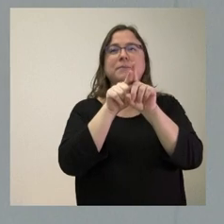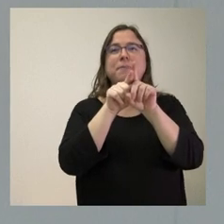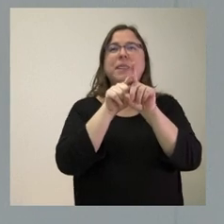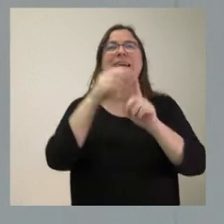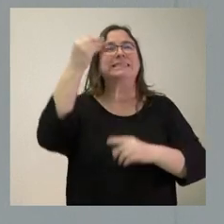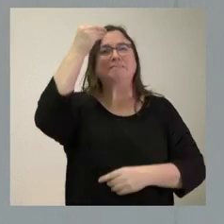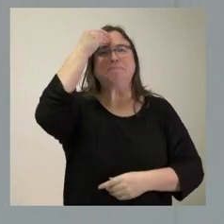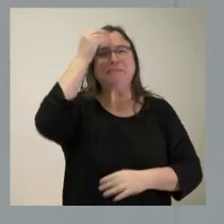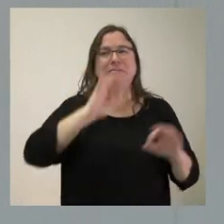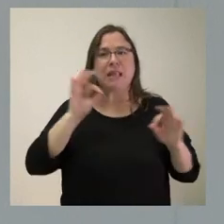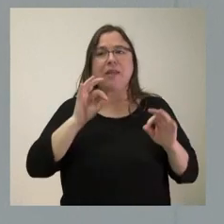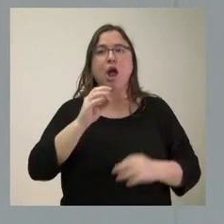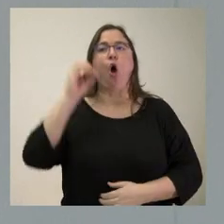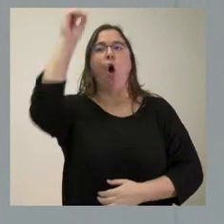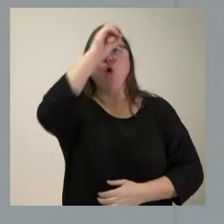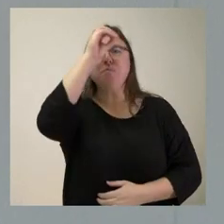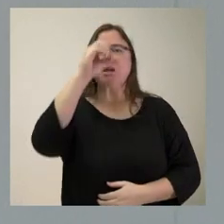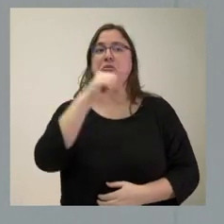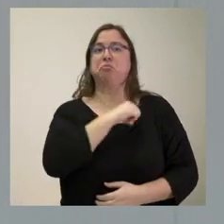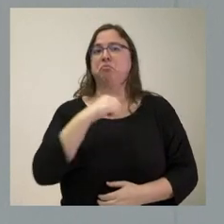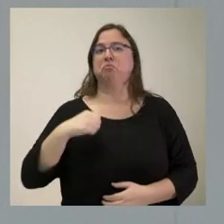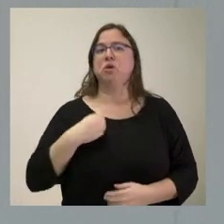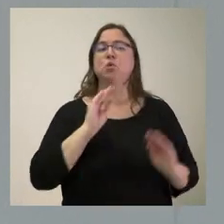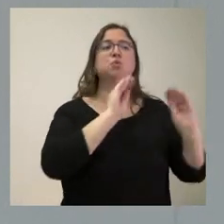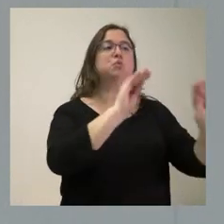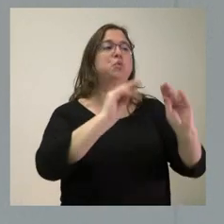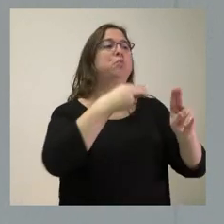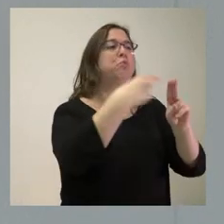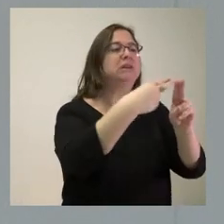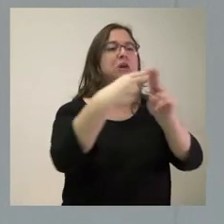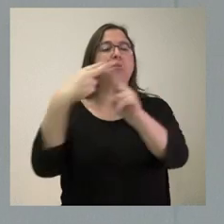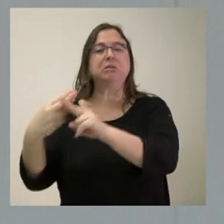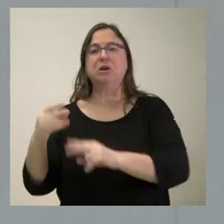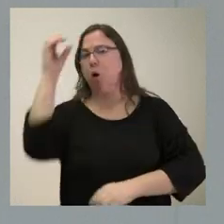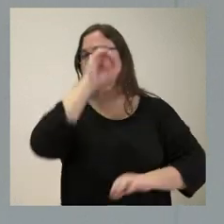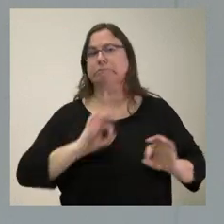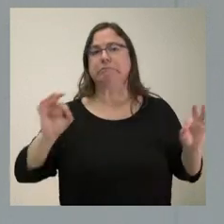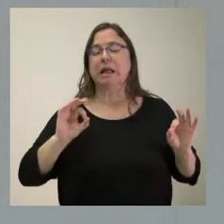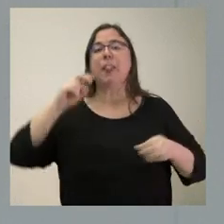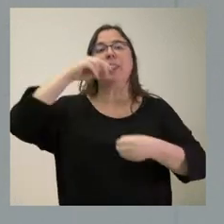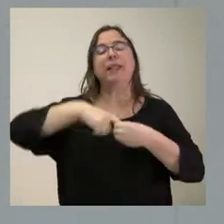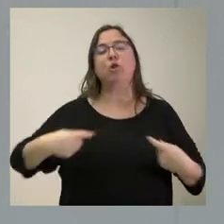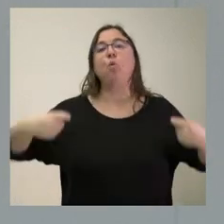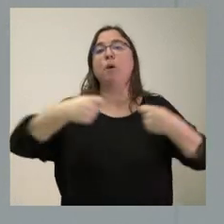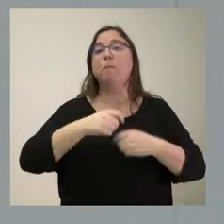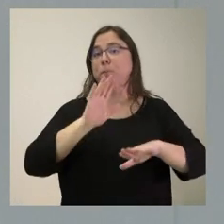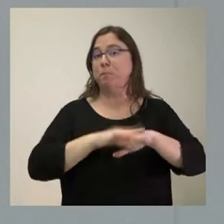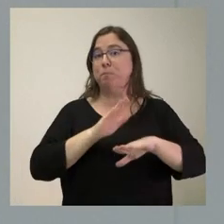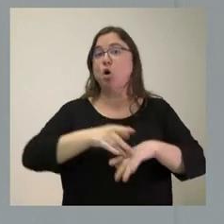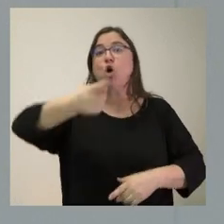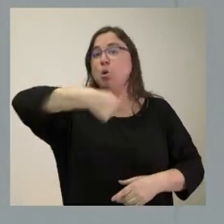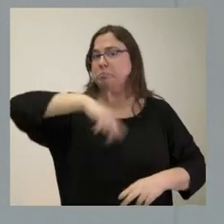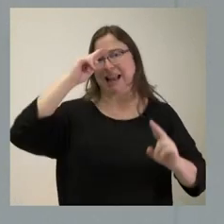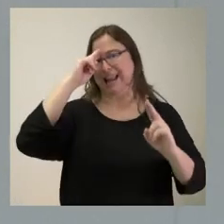valoramos cuáles son las posiciones individuales de cada uno de los partidos políticos que pueden formar parte de la coalición, porque nosotros la